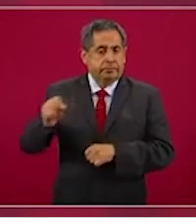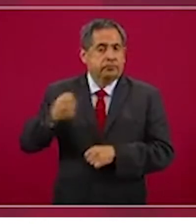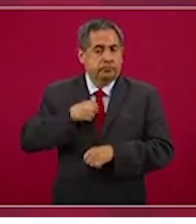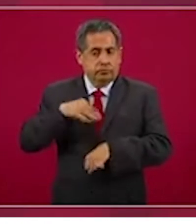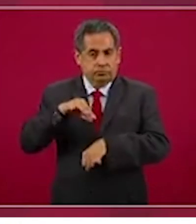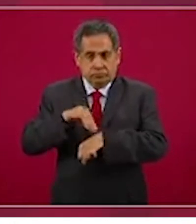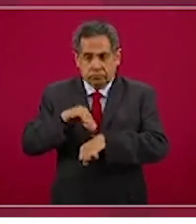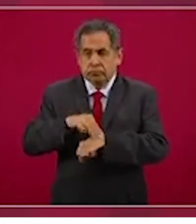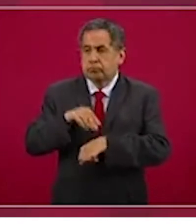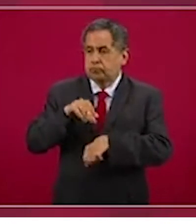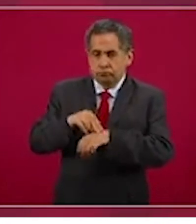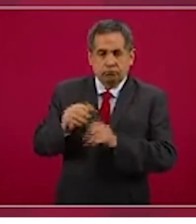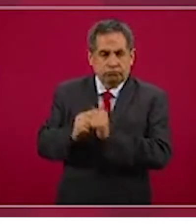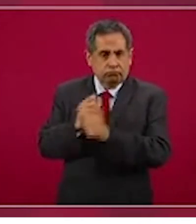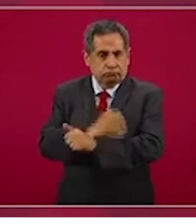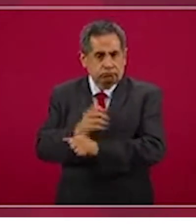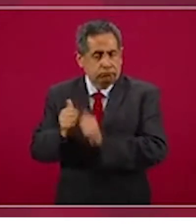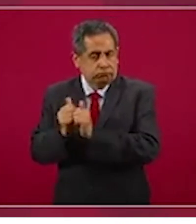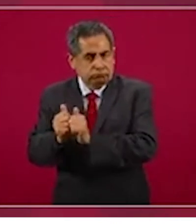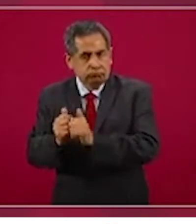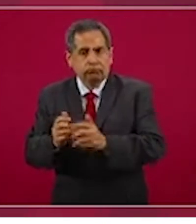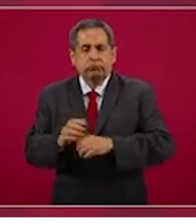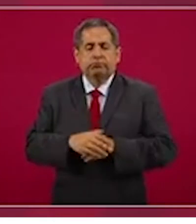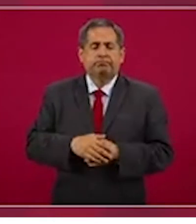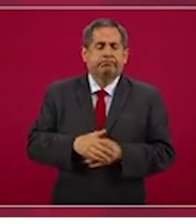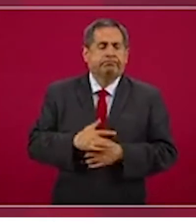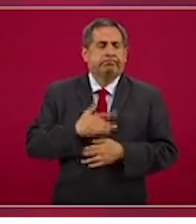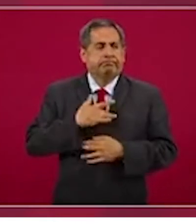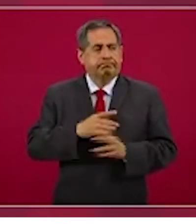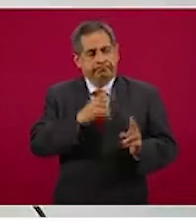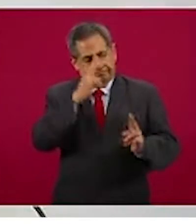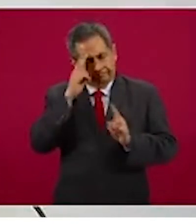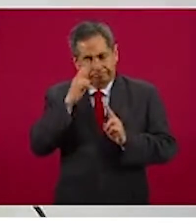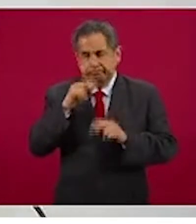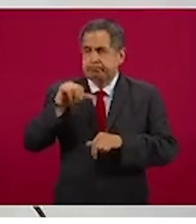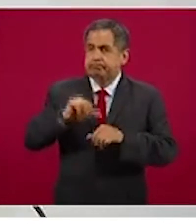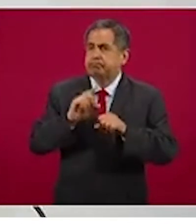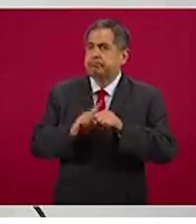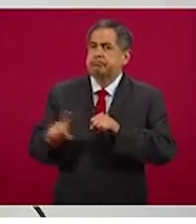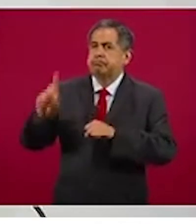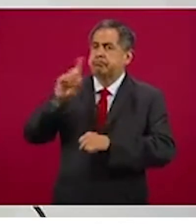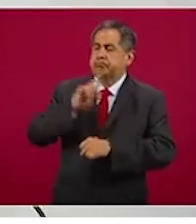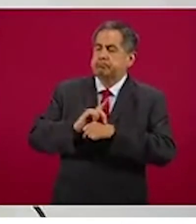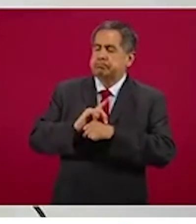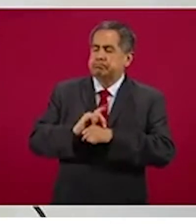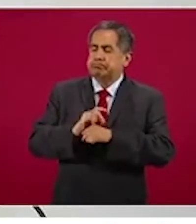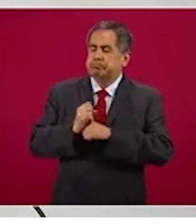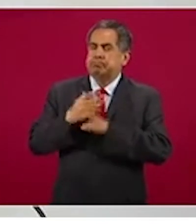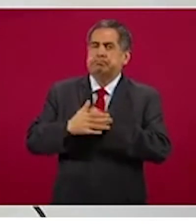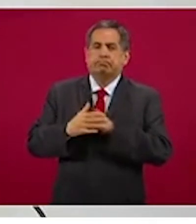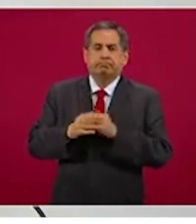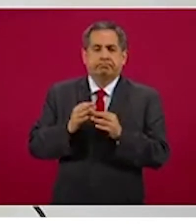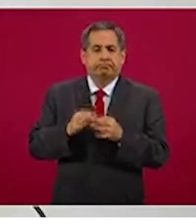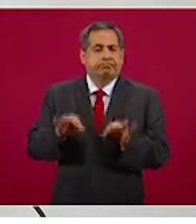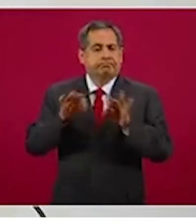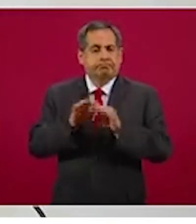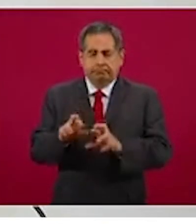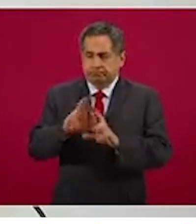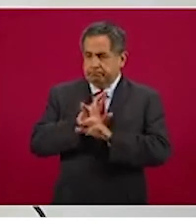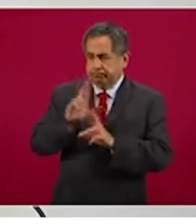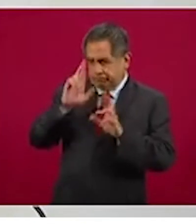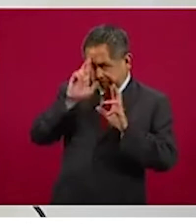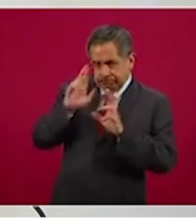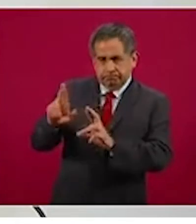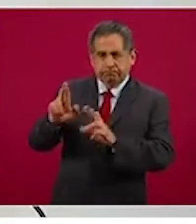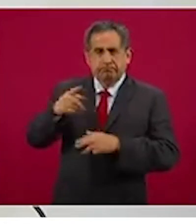y como compañero, quiero ennoblecer la celebración que hoy nos reúne con el reconocimiento